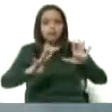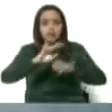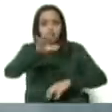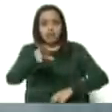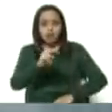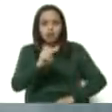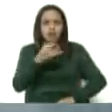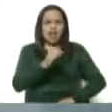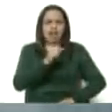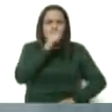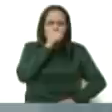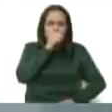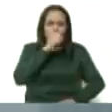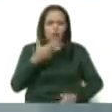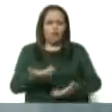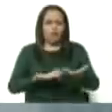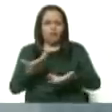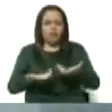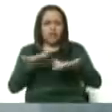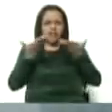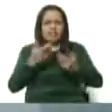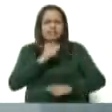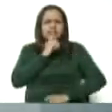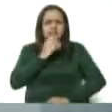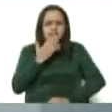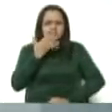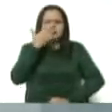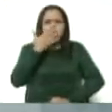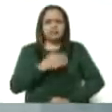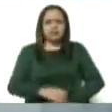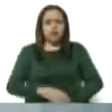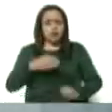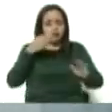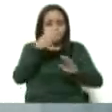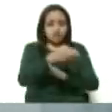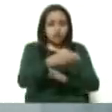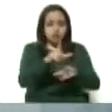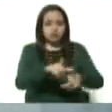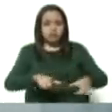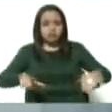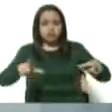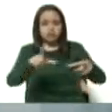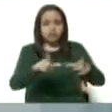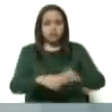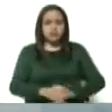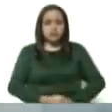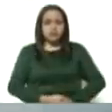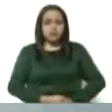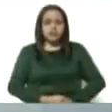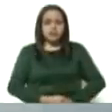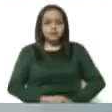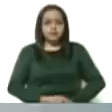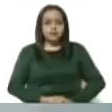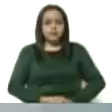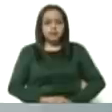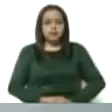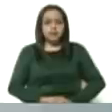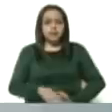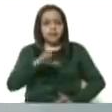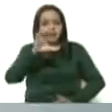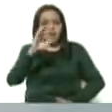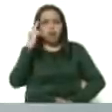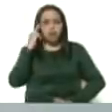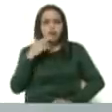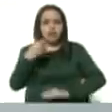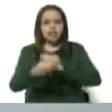tos, dificultad respiratoria, acudió a centro Centinela allí en el sur, en Bolívar, en Caruní, se le realizó